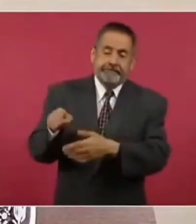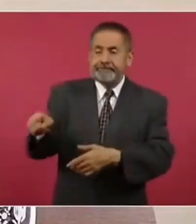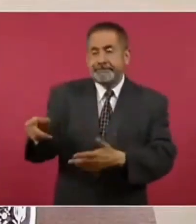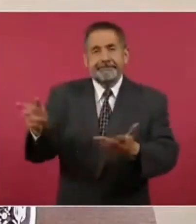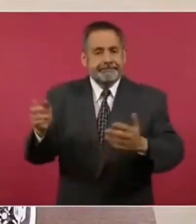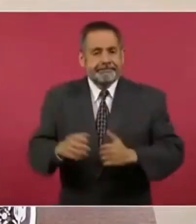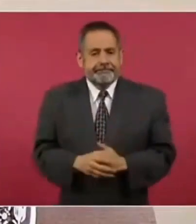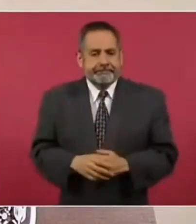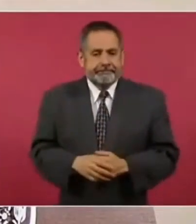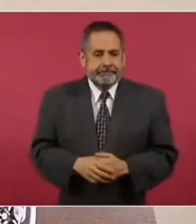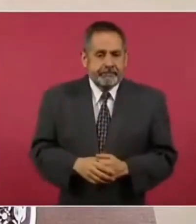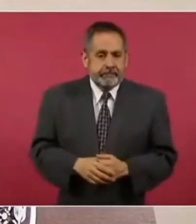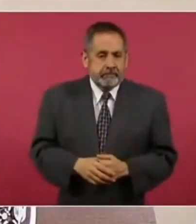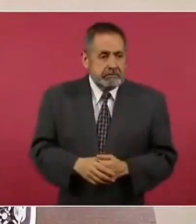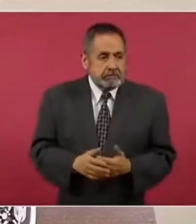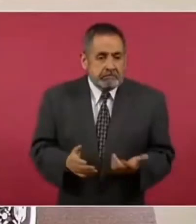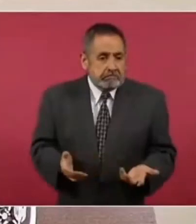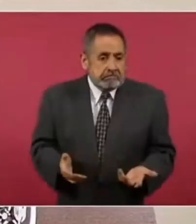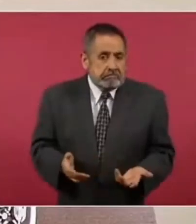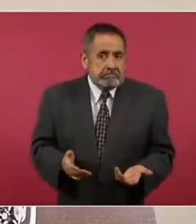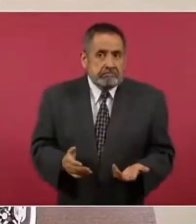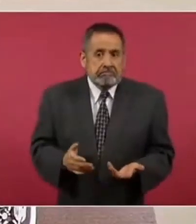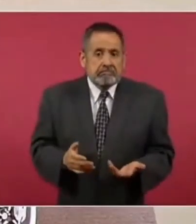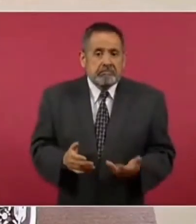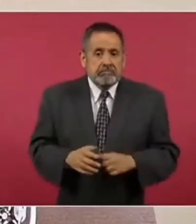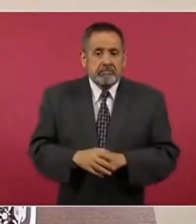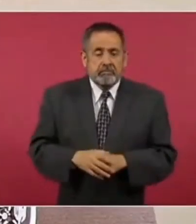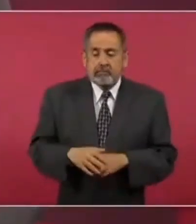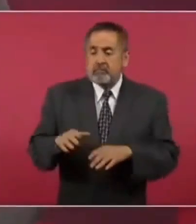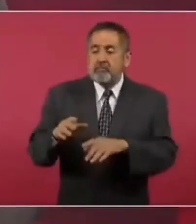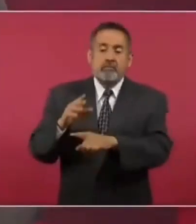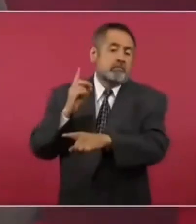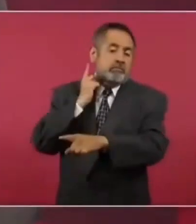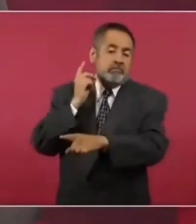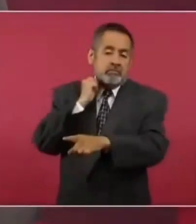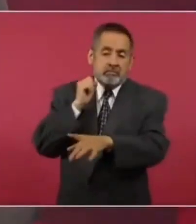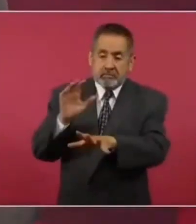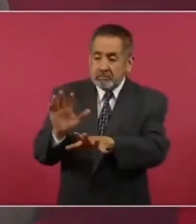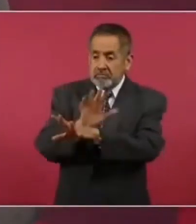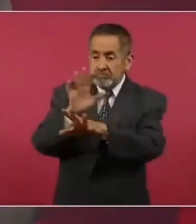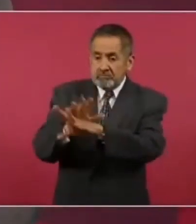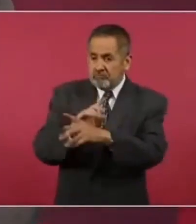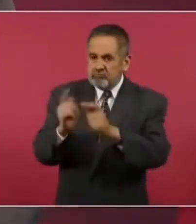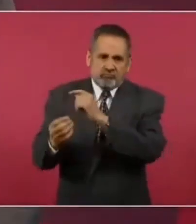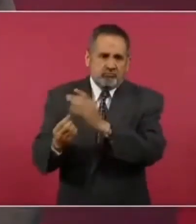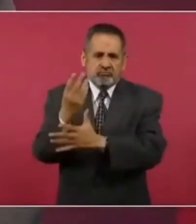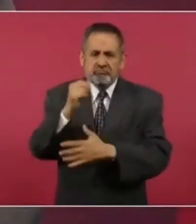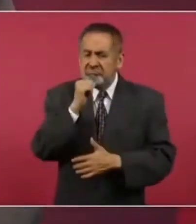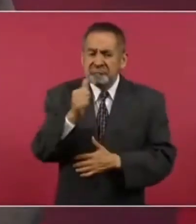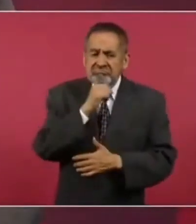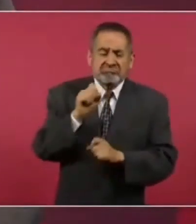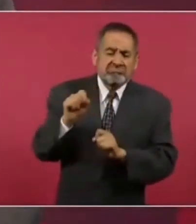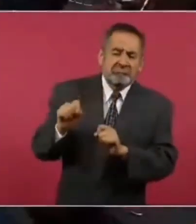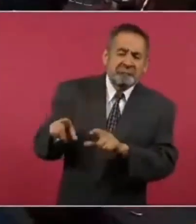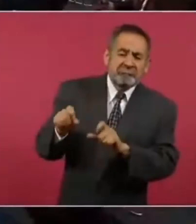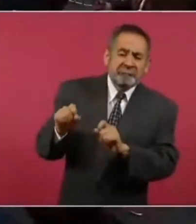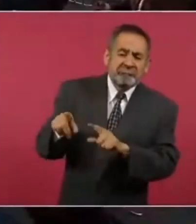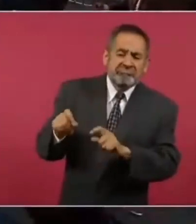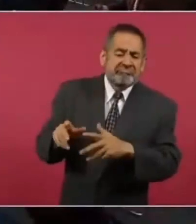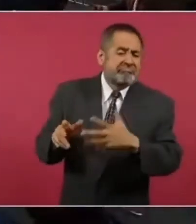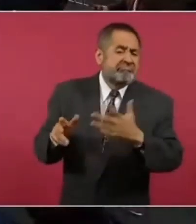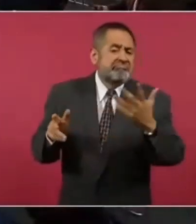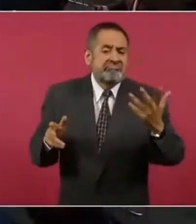mucho cambio en las cámaras porque estaba